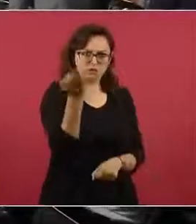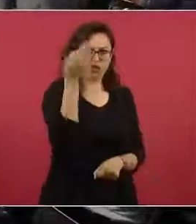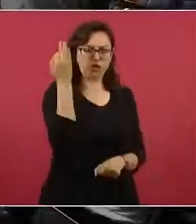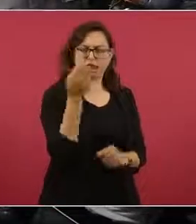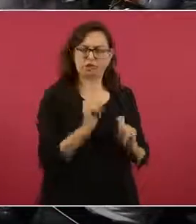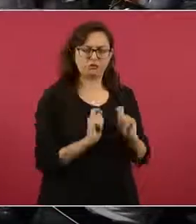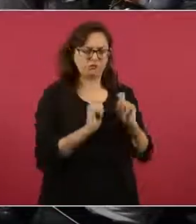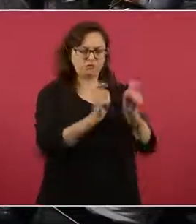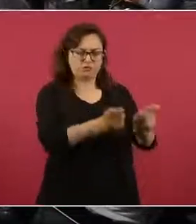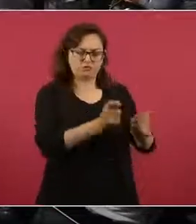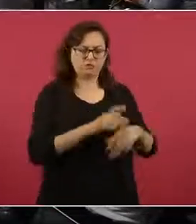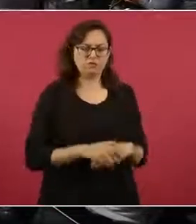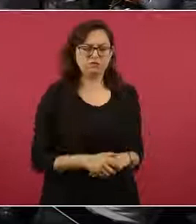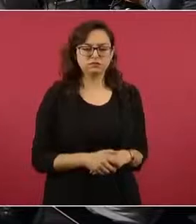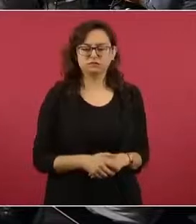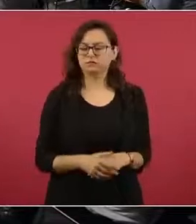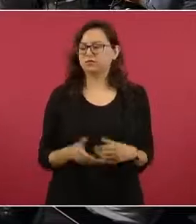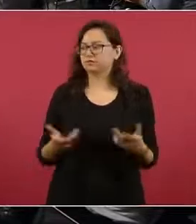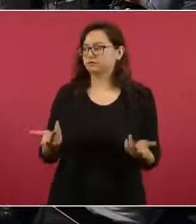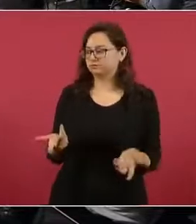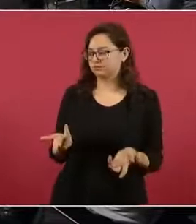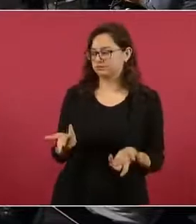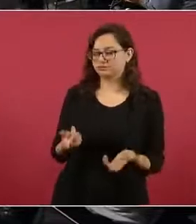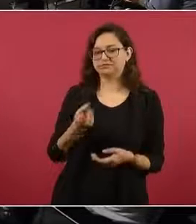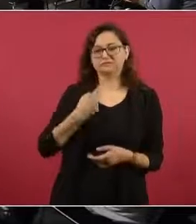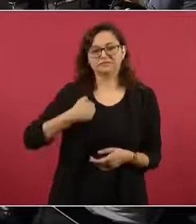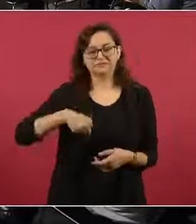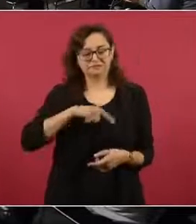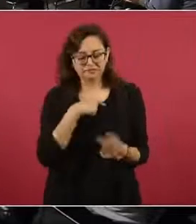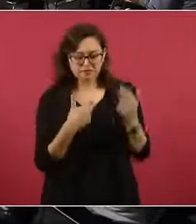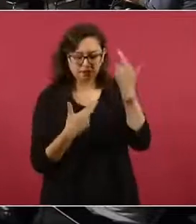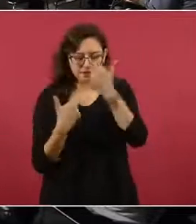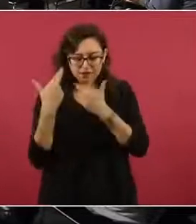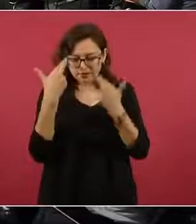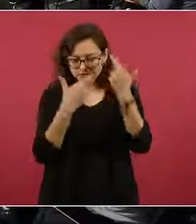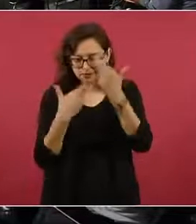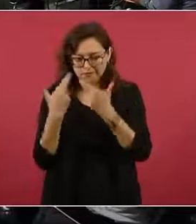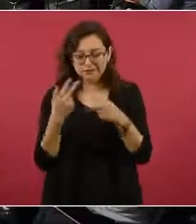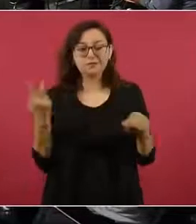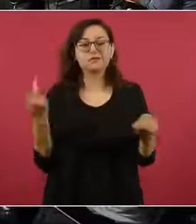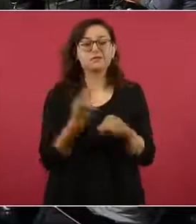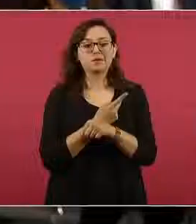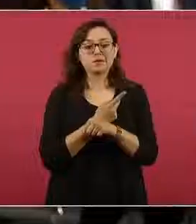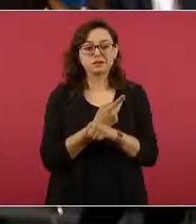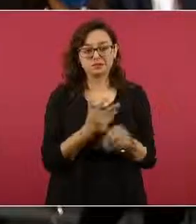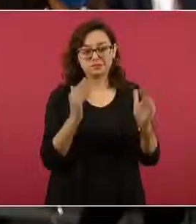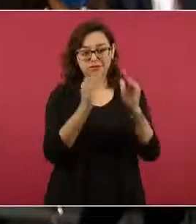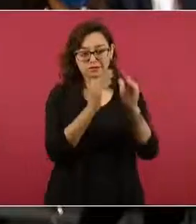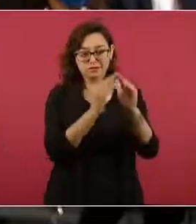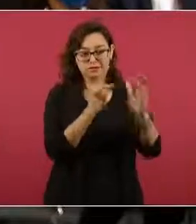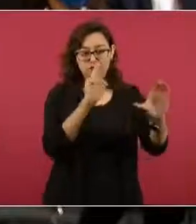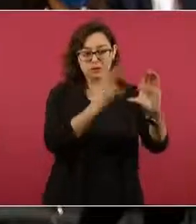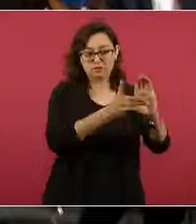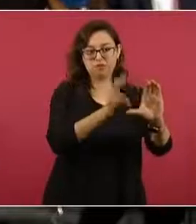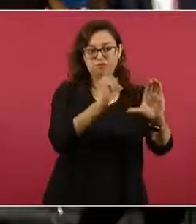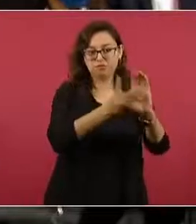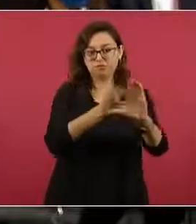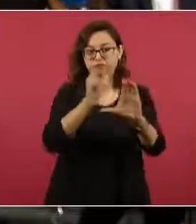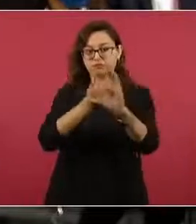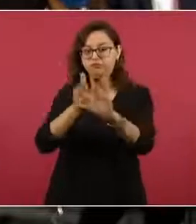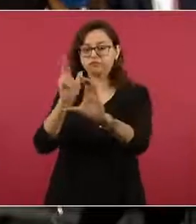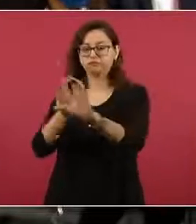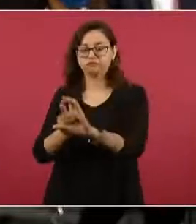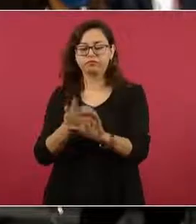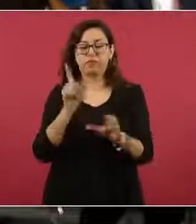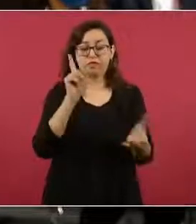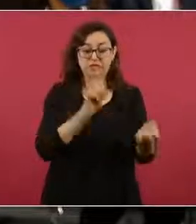tema federal. Y ya revisamos, y es que resulta que estos refugios, en general los albergues que están